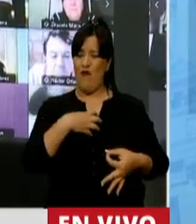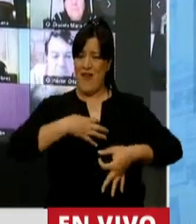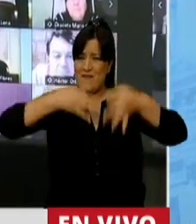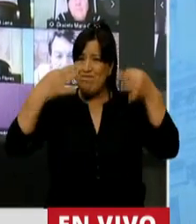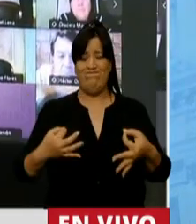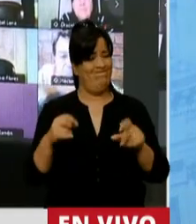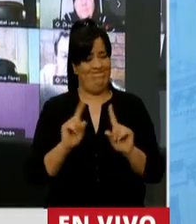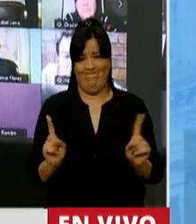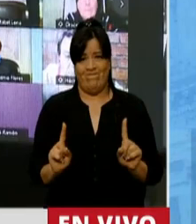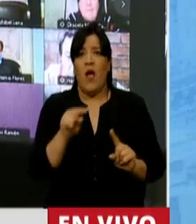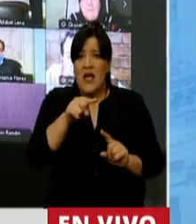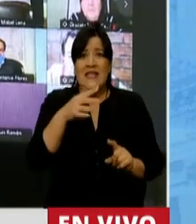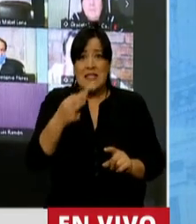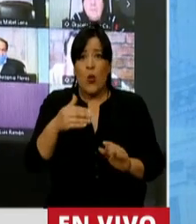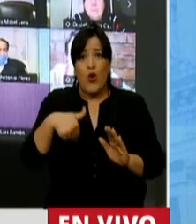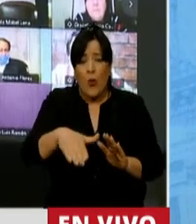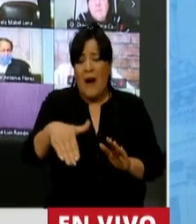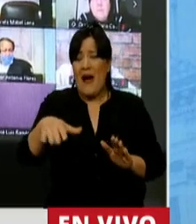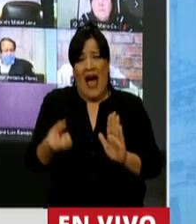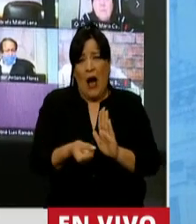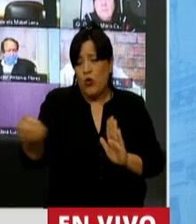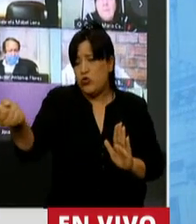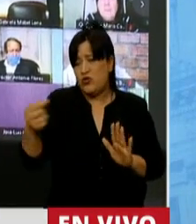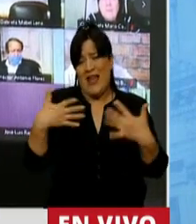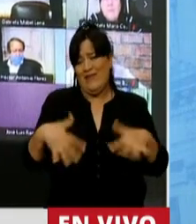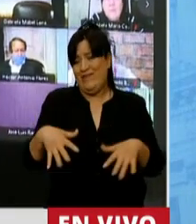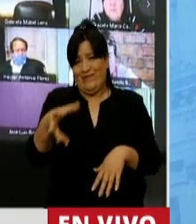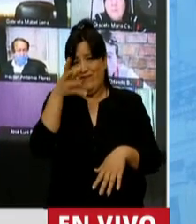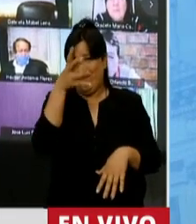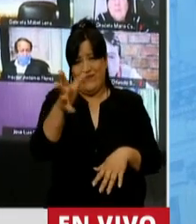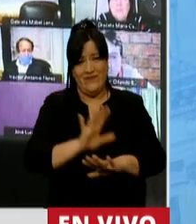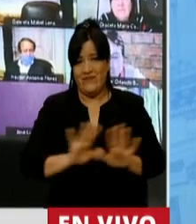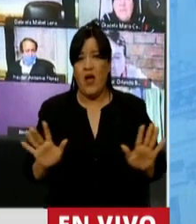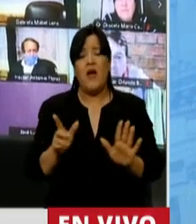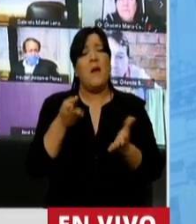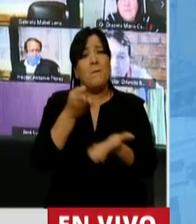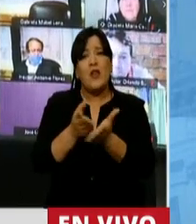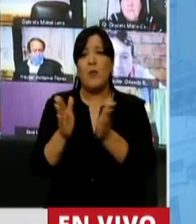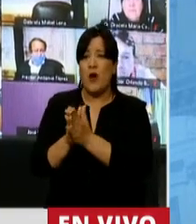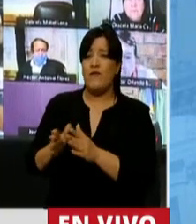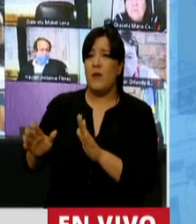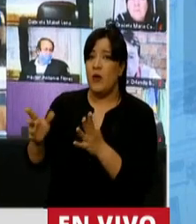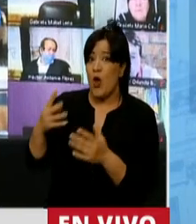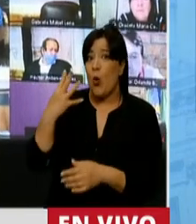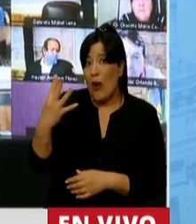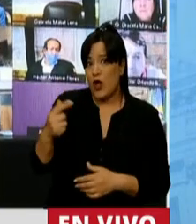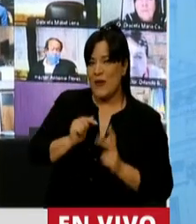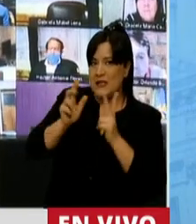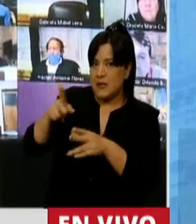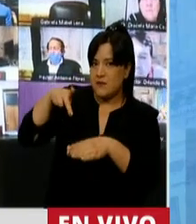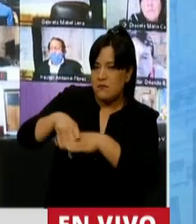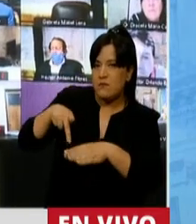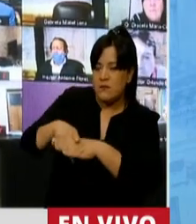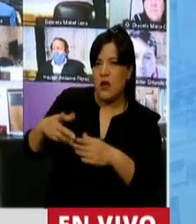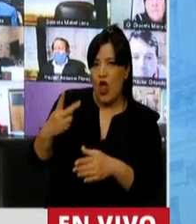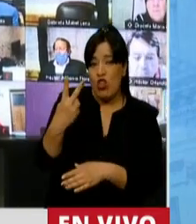se vislumbra un gran ajuste. Diputado. Les pido, por favor, saquen la cabeza 5 minutos...